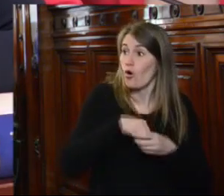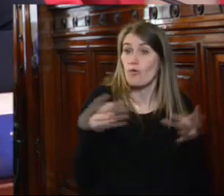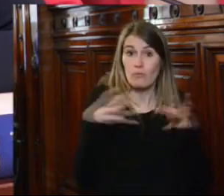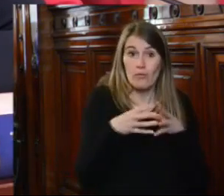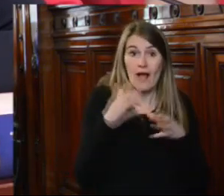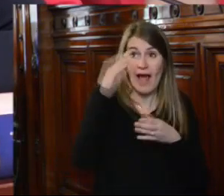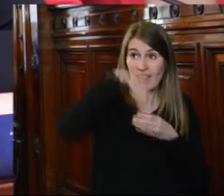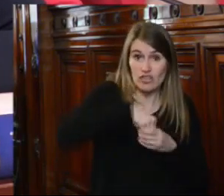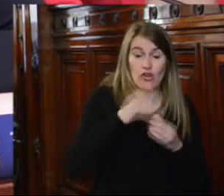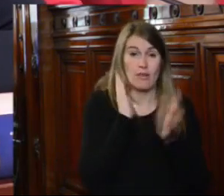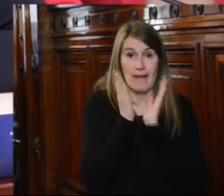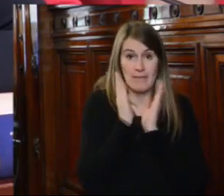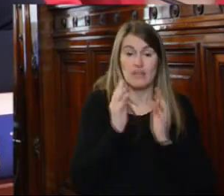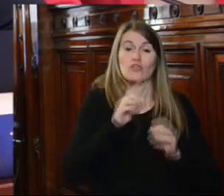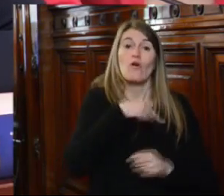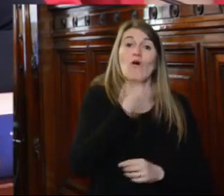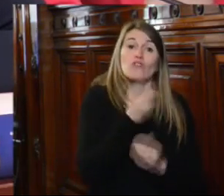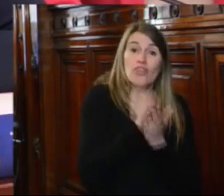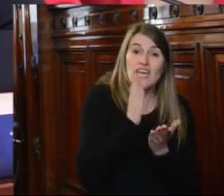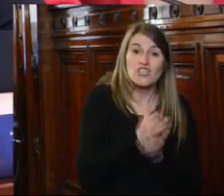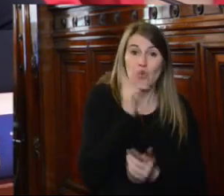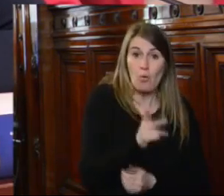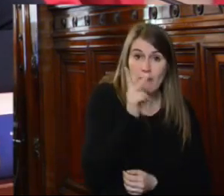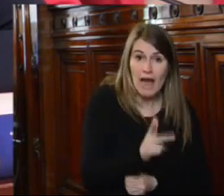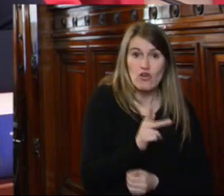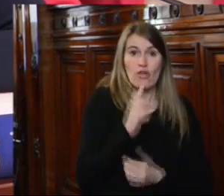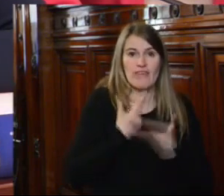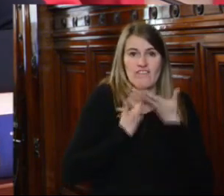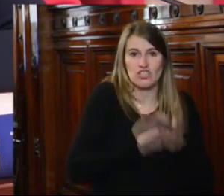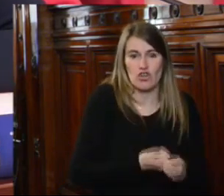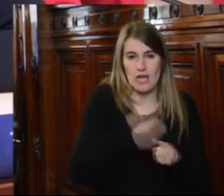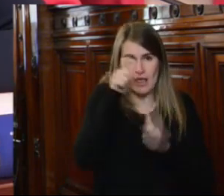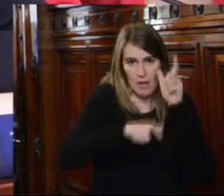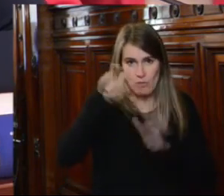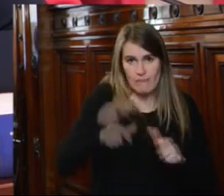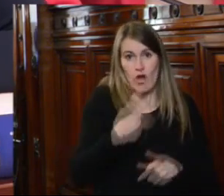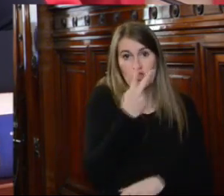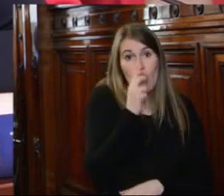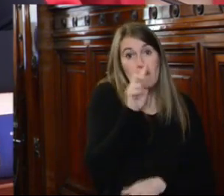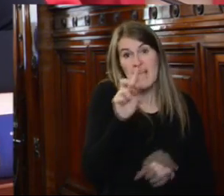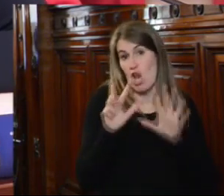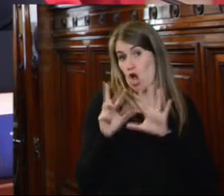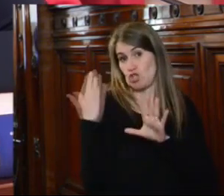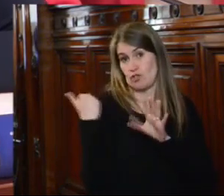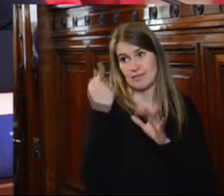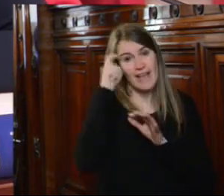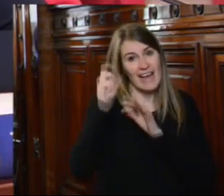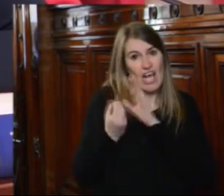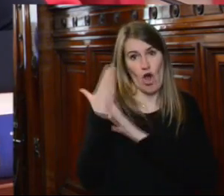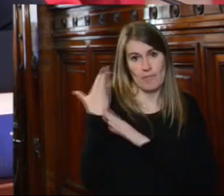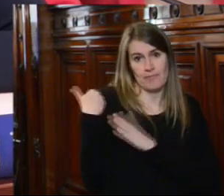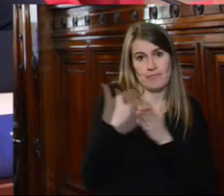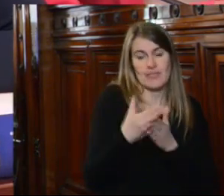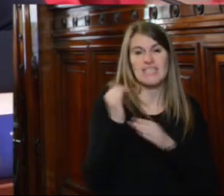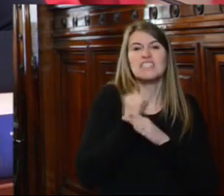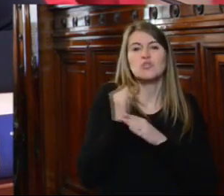Penitenciario y la Institución Nacional de Derechos Humanos y Defensoría del Pueblo creada en el año 2008 como una institución autónoma en el